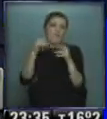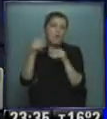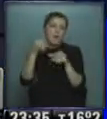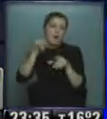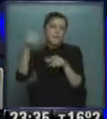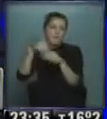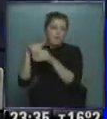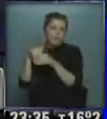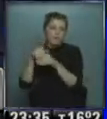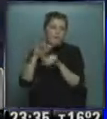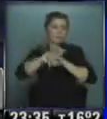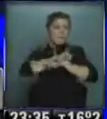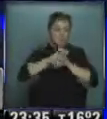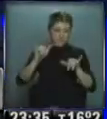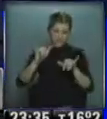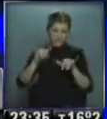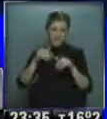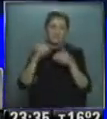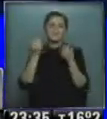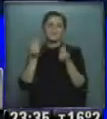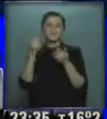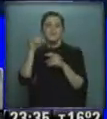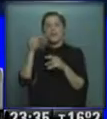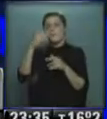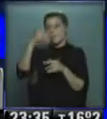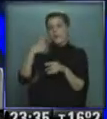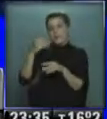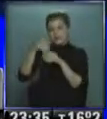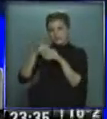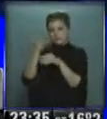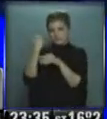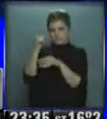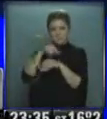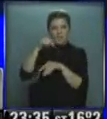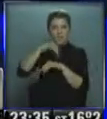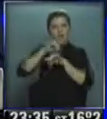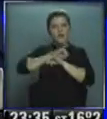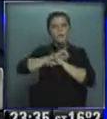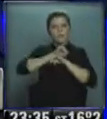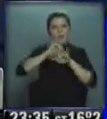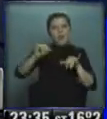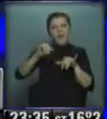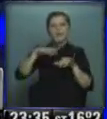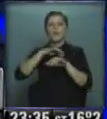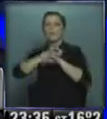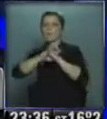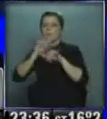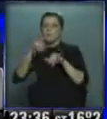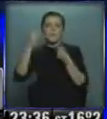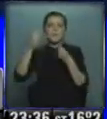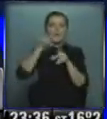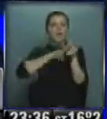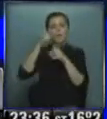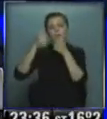si bueno, después de los resultados de la PASO el gobierno hace una movida para ganar otra vez el centro de la escena empresarios que no se van a